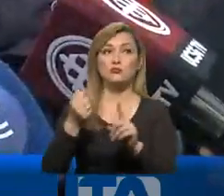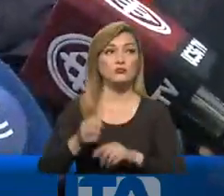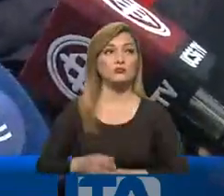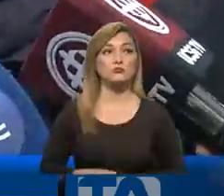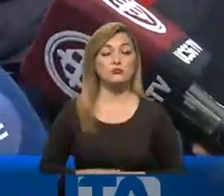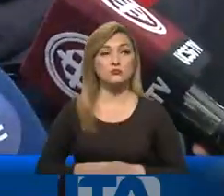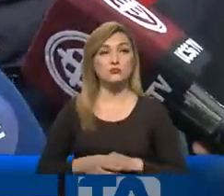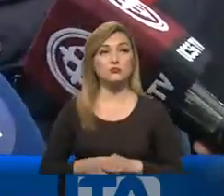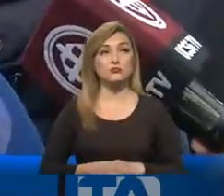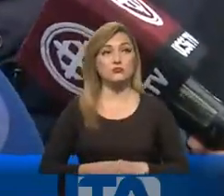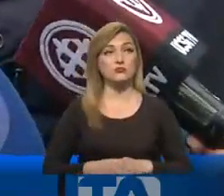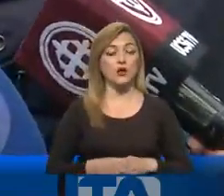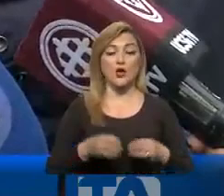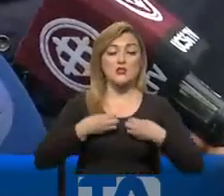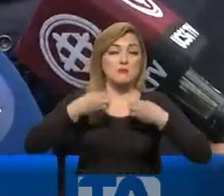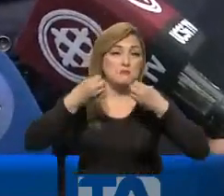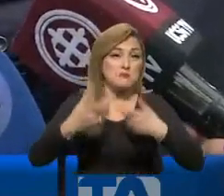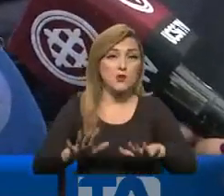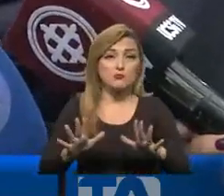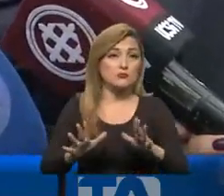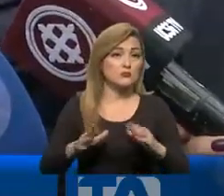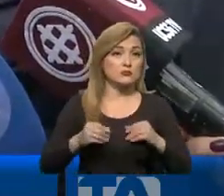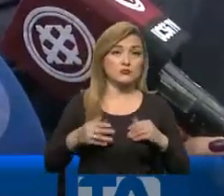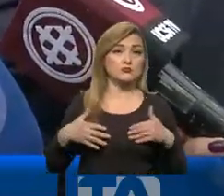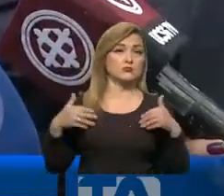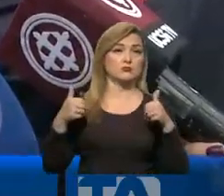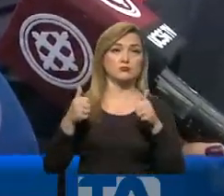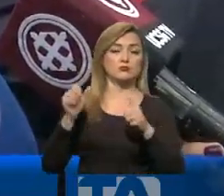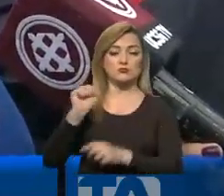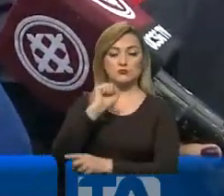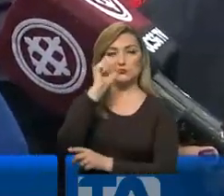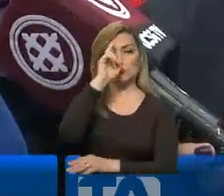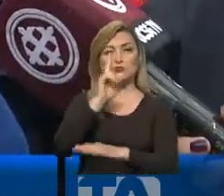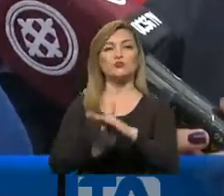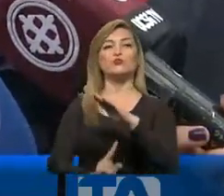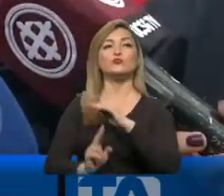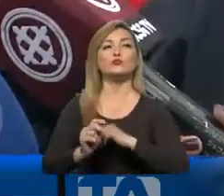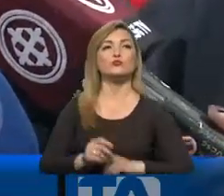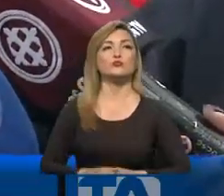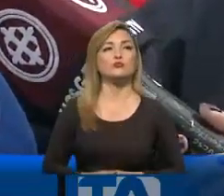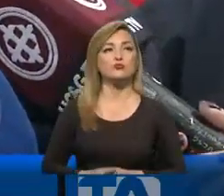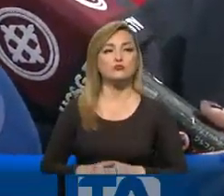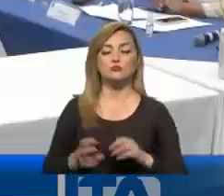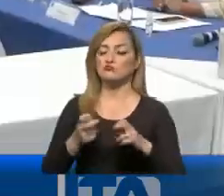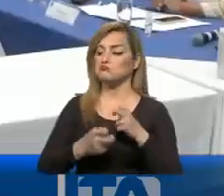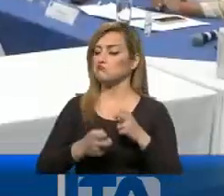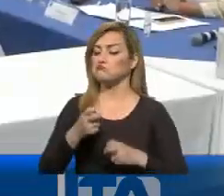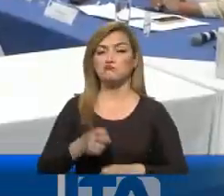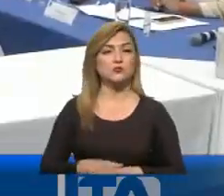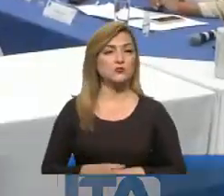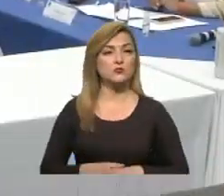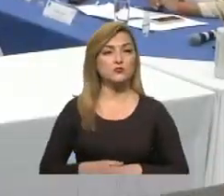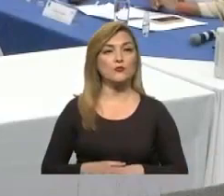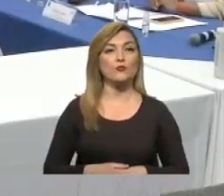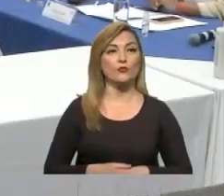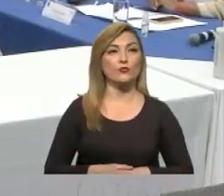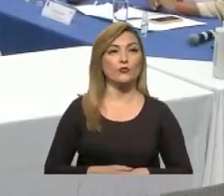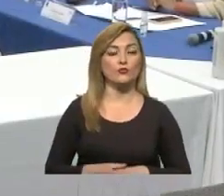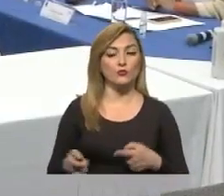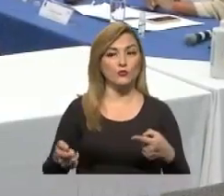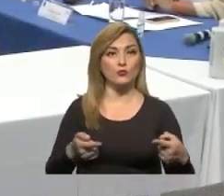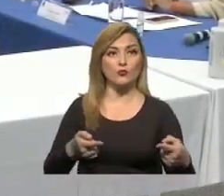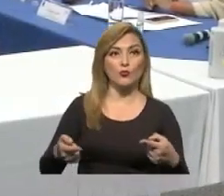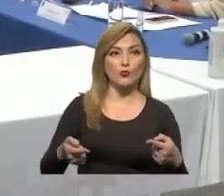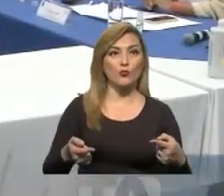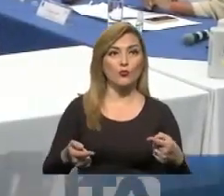Cuando sabemos perderlo, aceptaremos con valentía y cuando sabemos ganarlo, aceptaremos con humildad. No hay problema en eso. Así fue como dos contendores